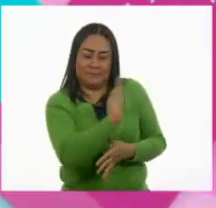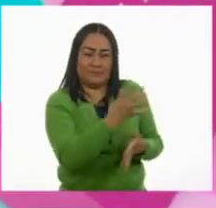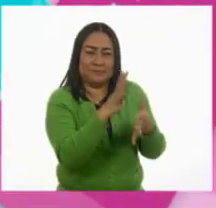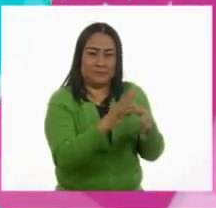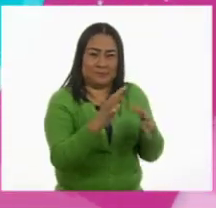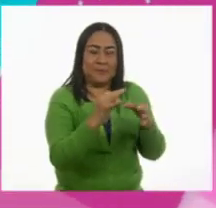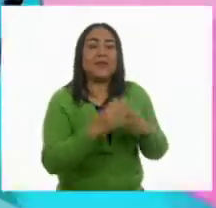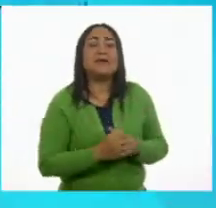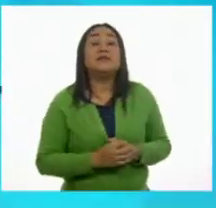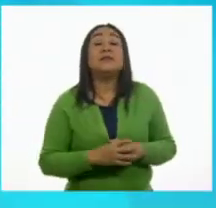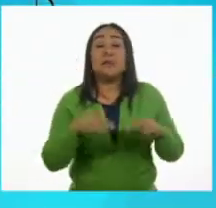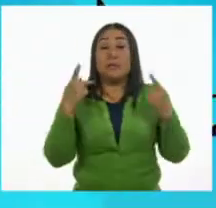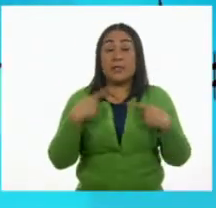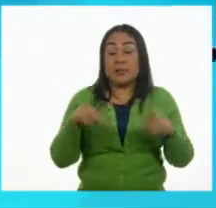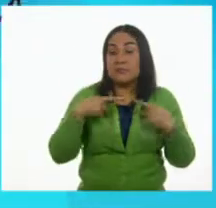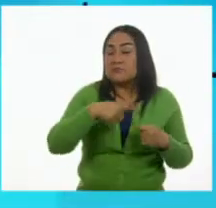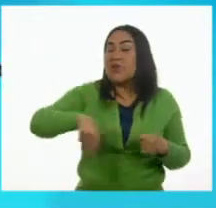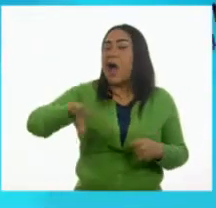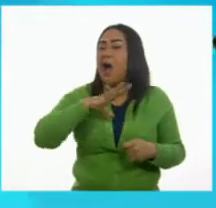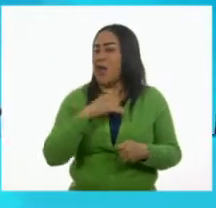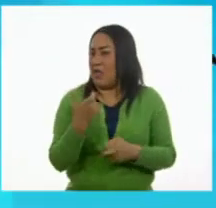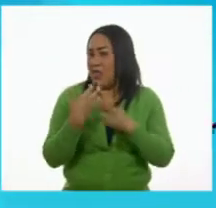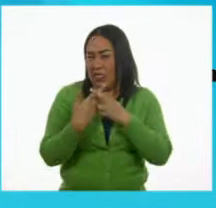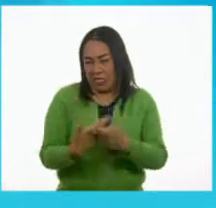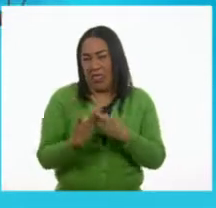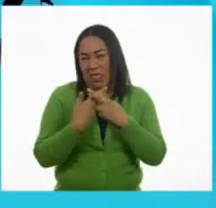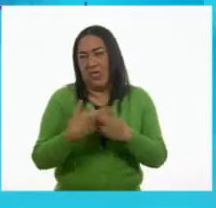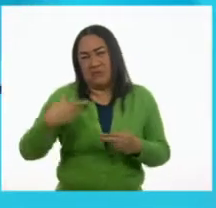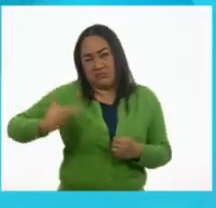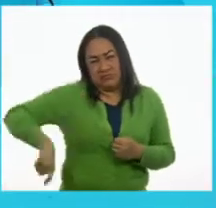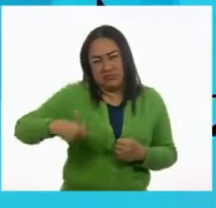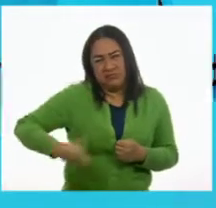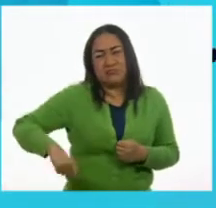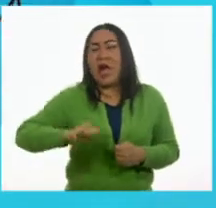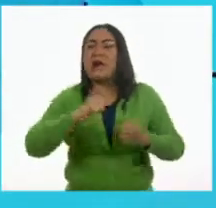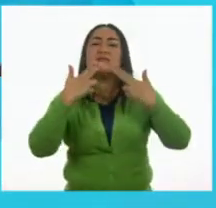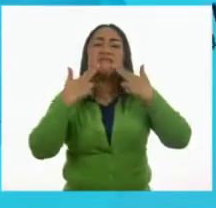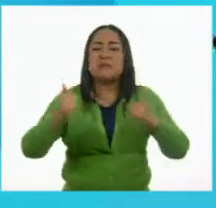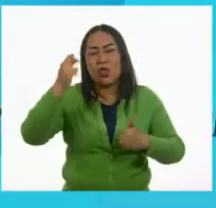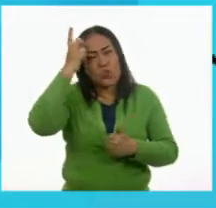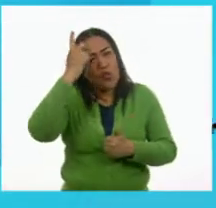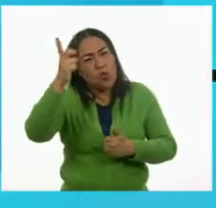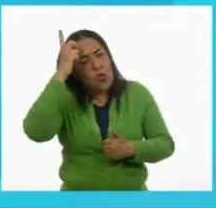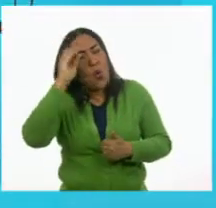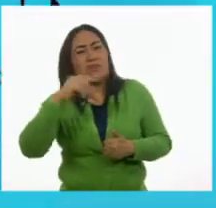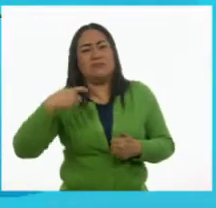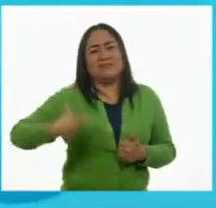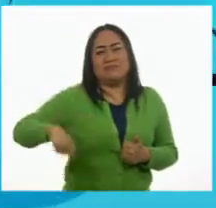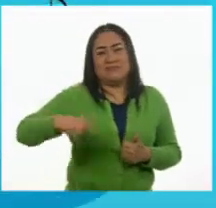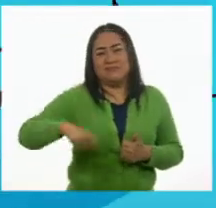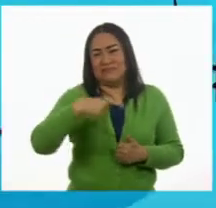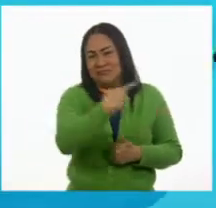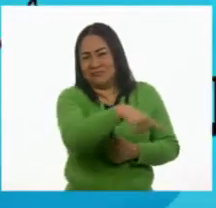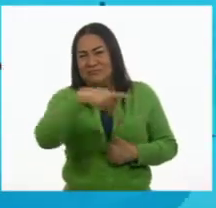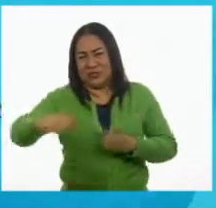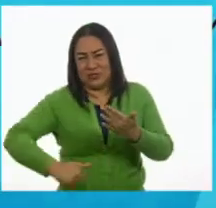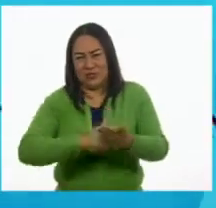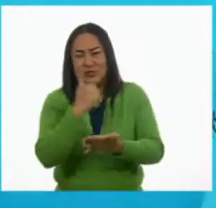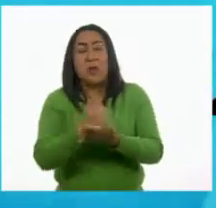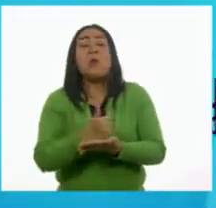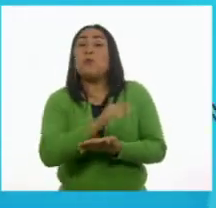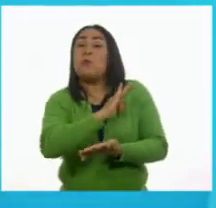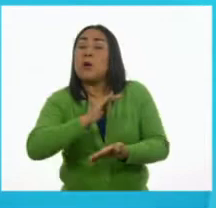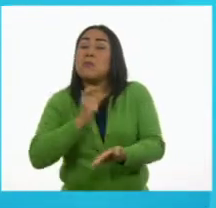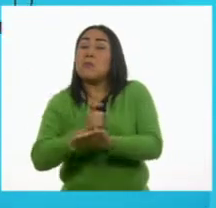Las personas que tenían muchos recursos, sobre todo los grandes hacendados o las personas ricas de las ciudades, tenían